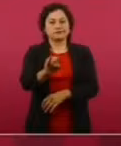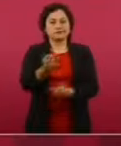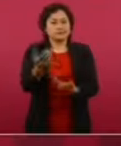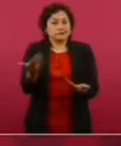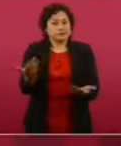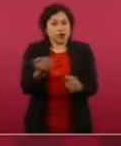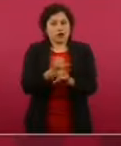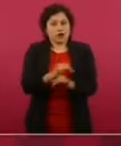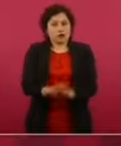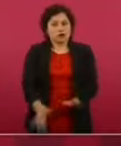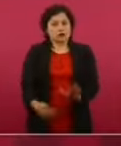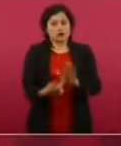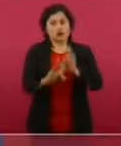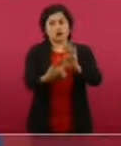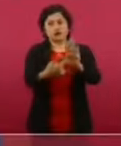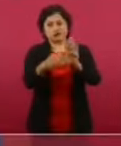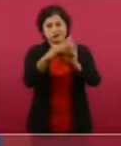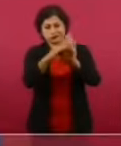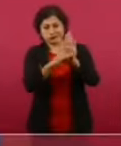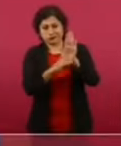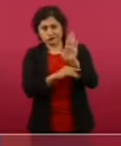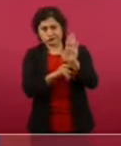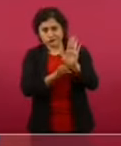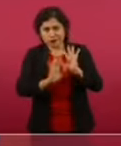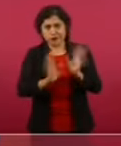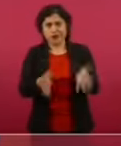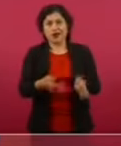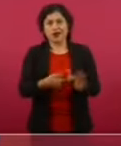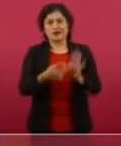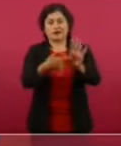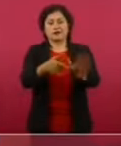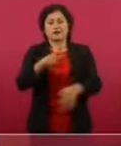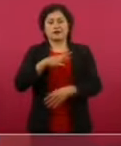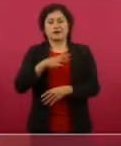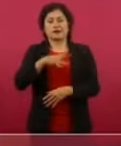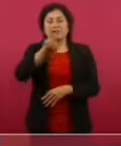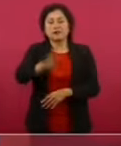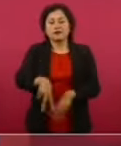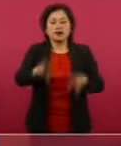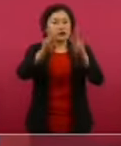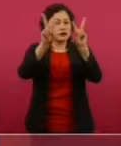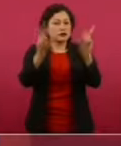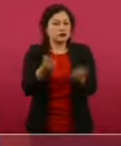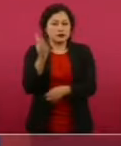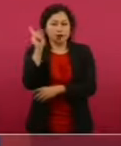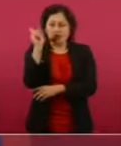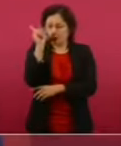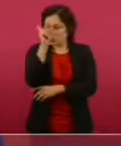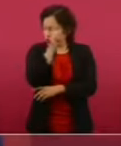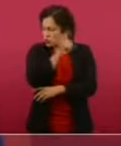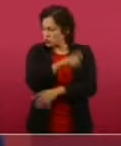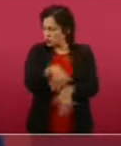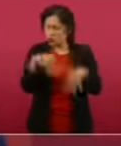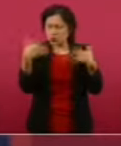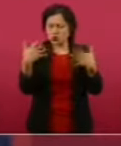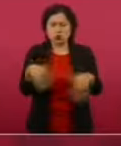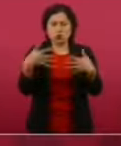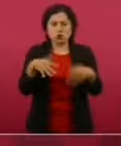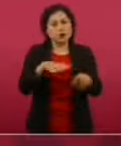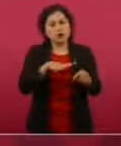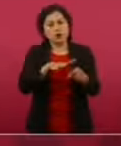Lo que más nos ha costado es lo de homicidios y va bajando.